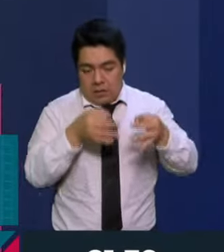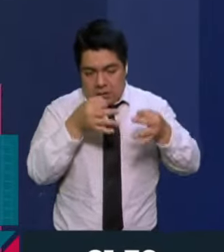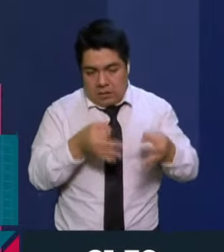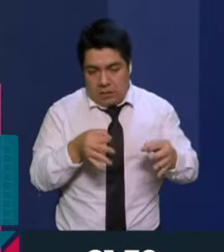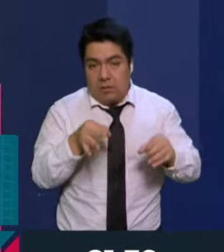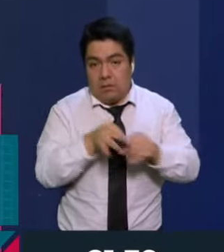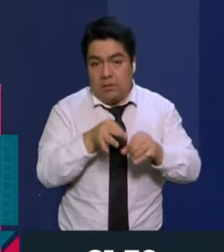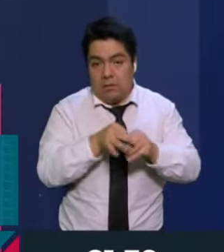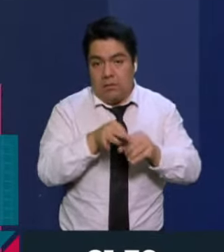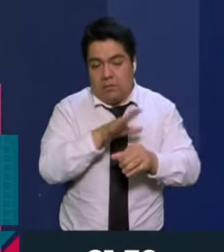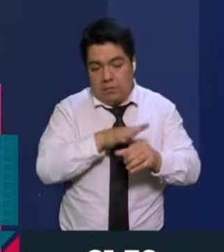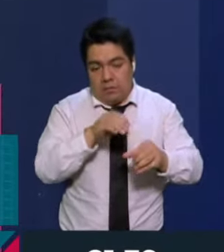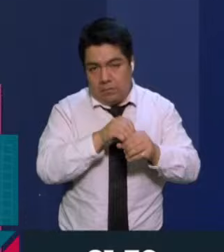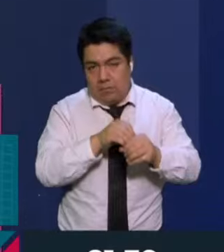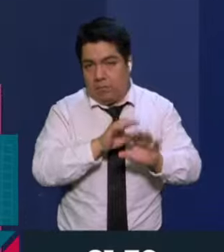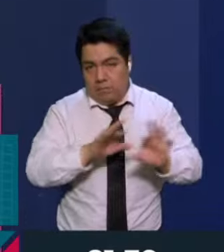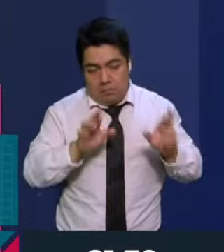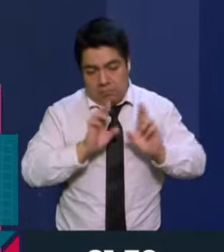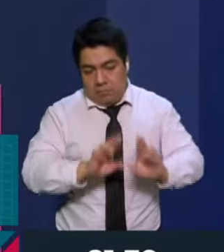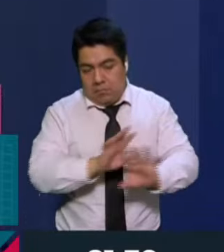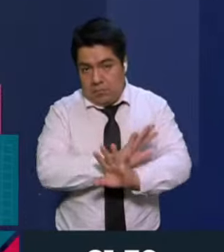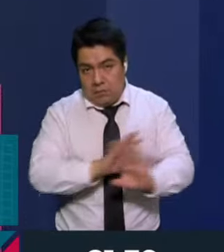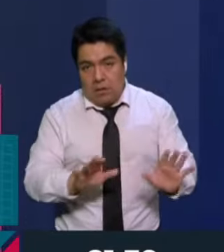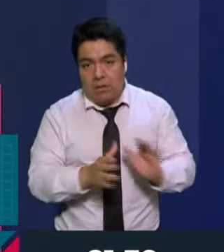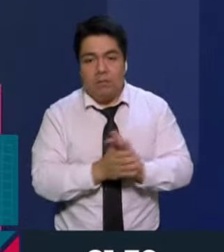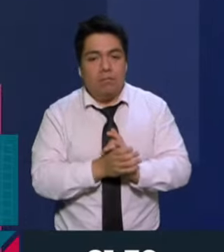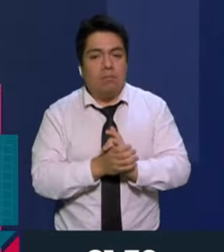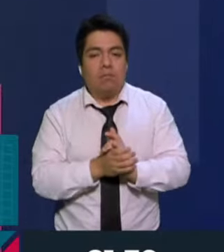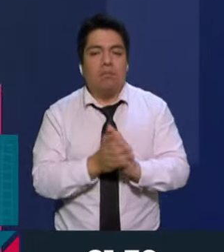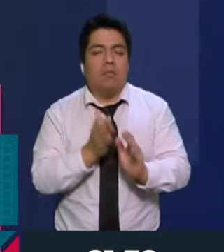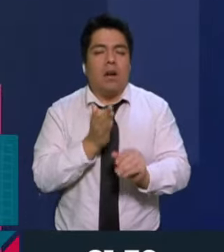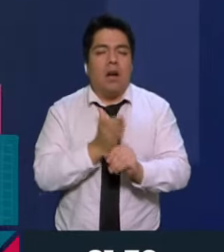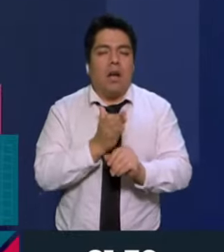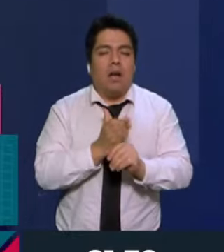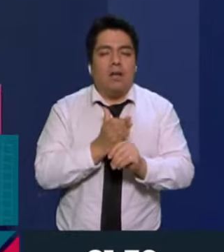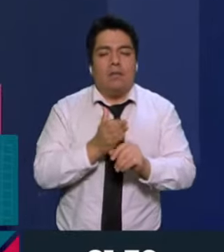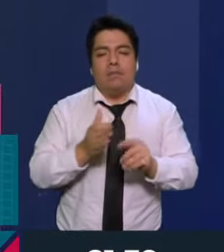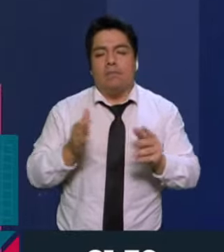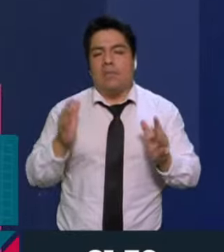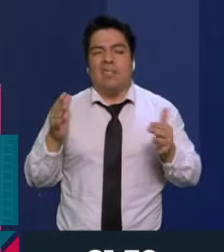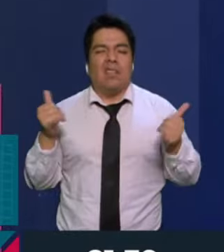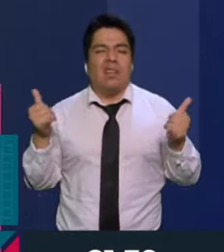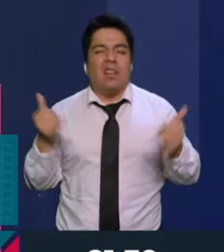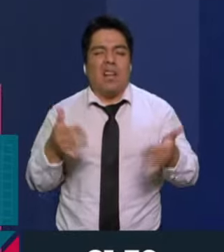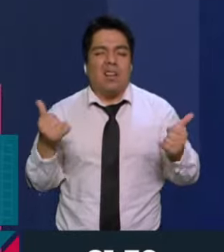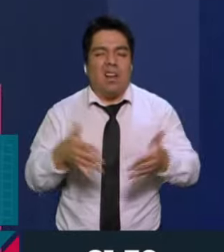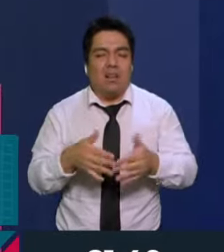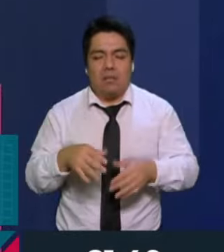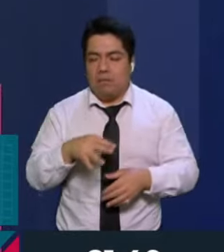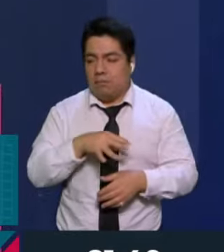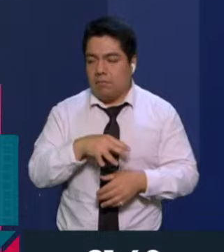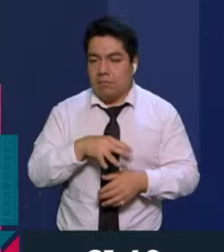al número de votos que le corresponden. Aquí están aplicando, les digo, este albaso que hicieron.